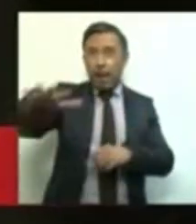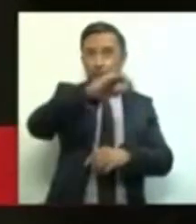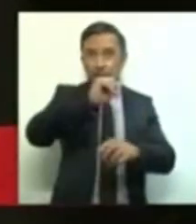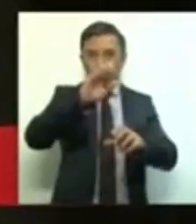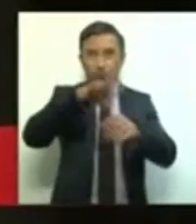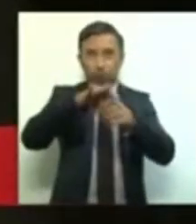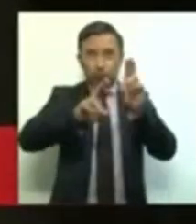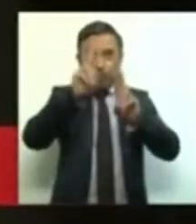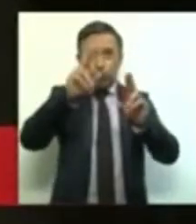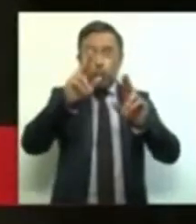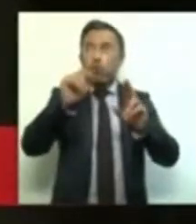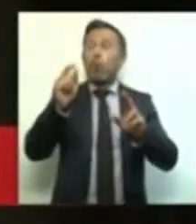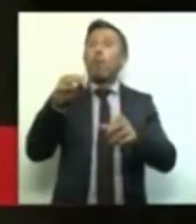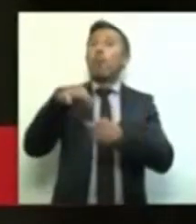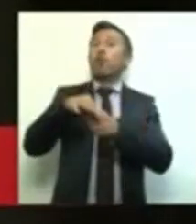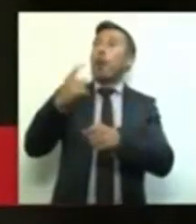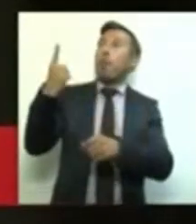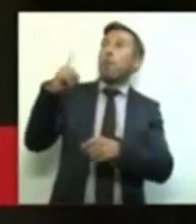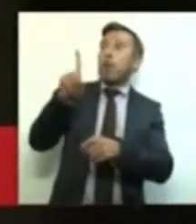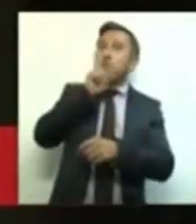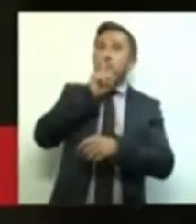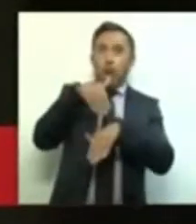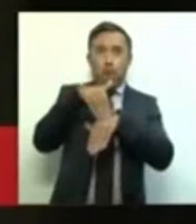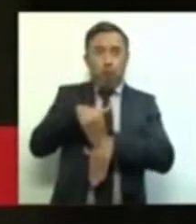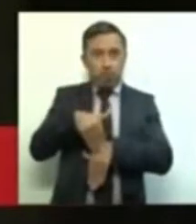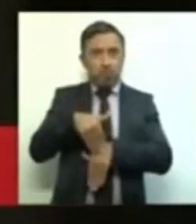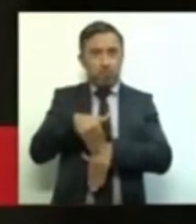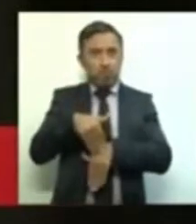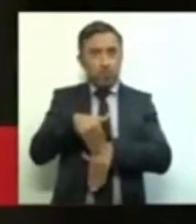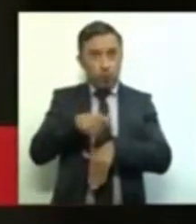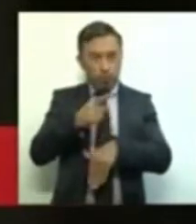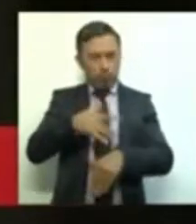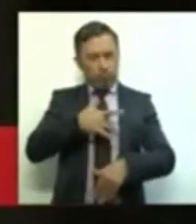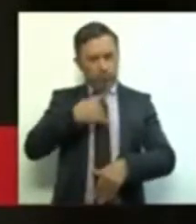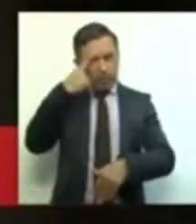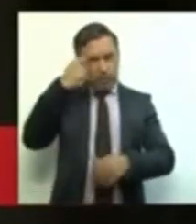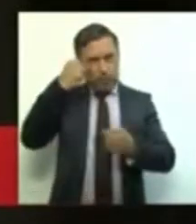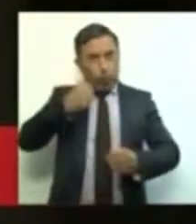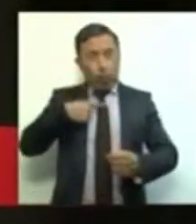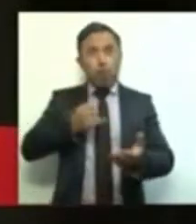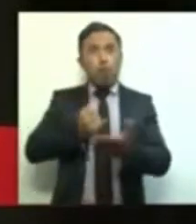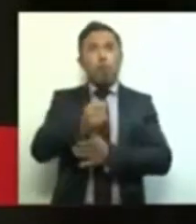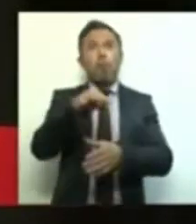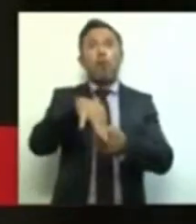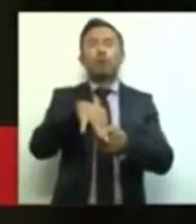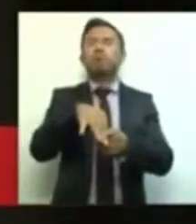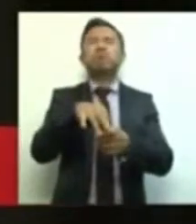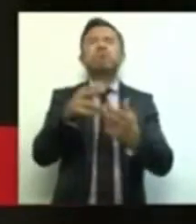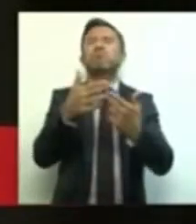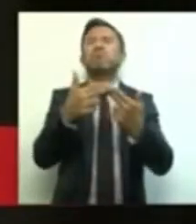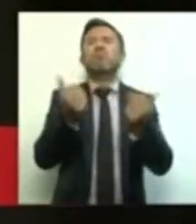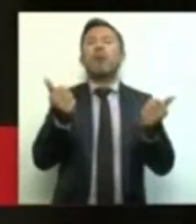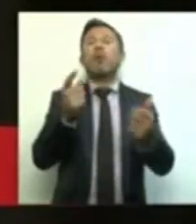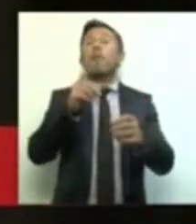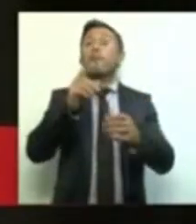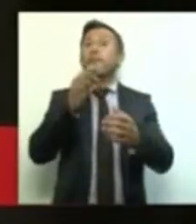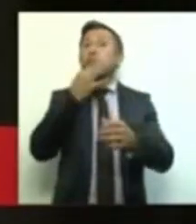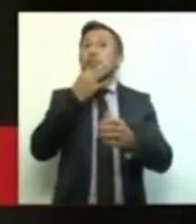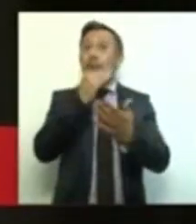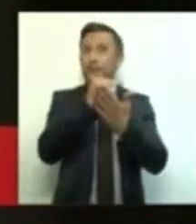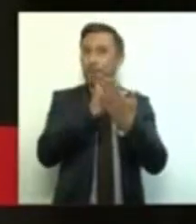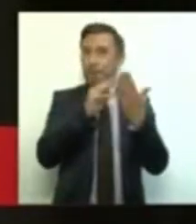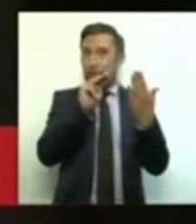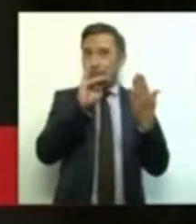no por convicción. Además, incumple la promesa de evaluar la minuta bajo un esquema de